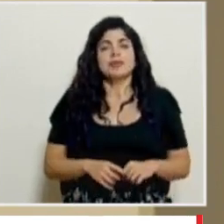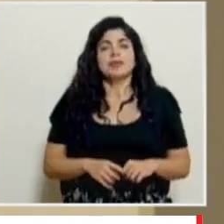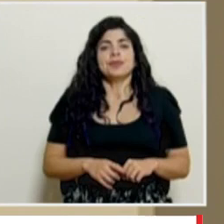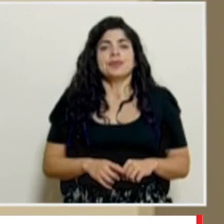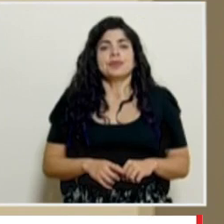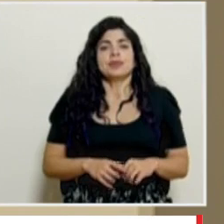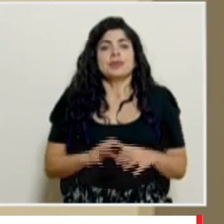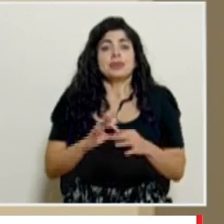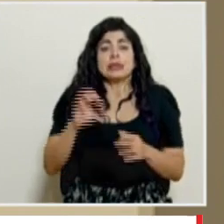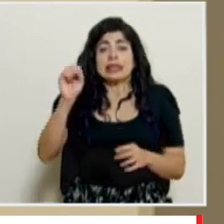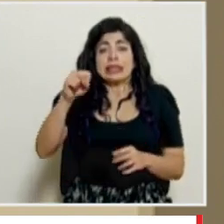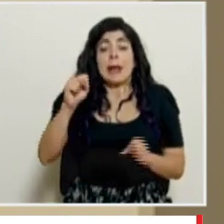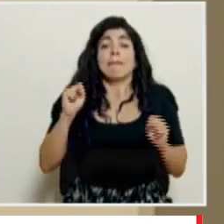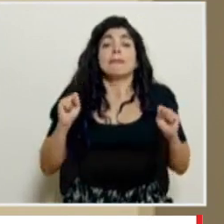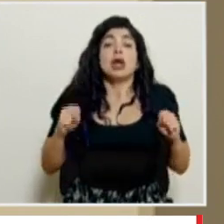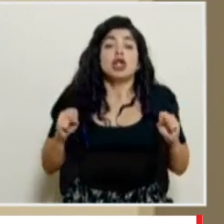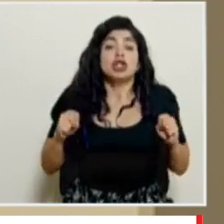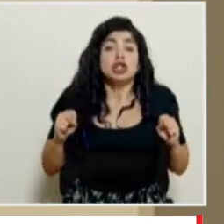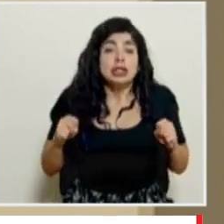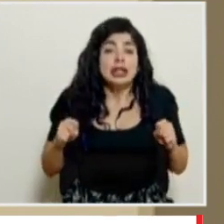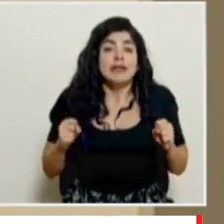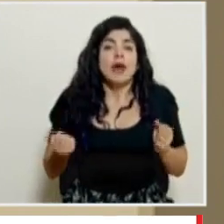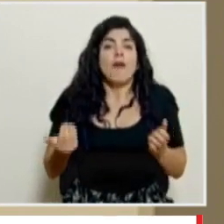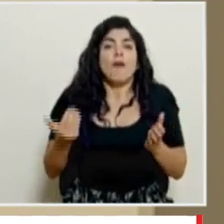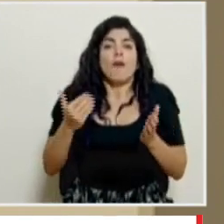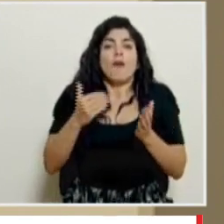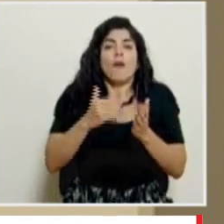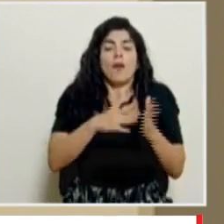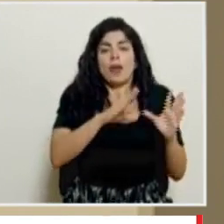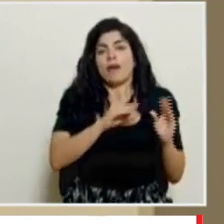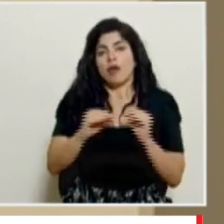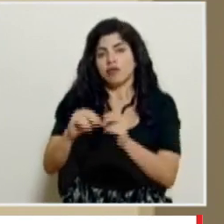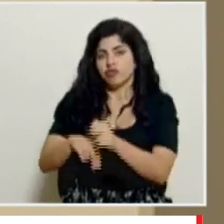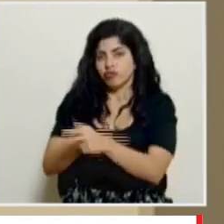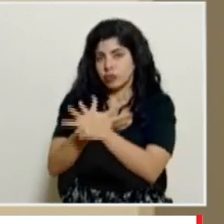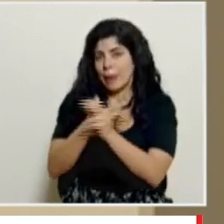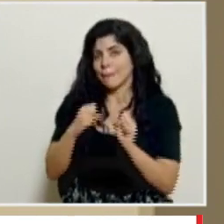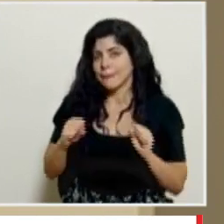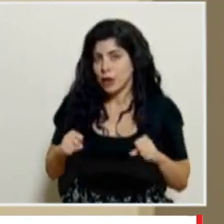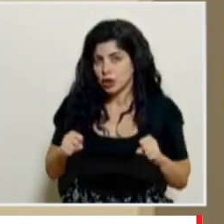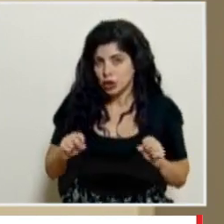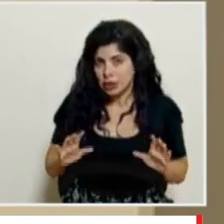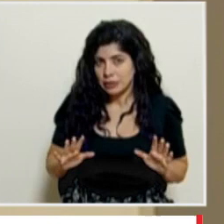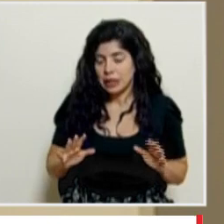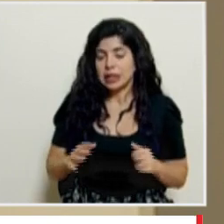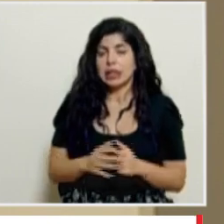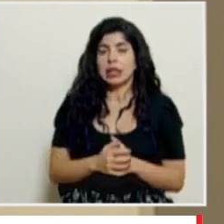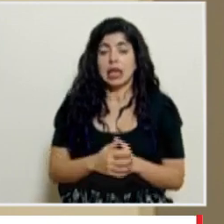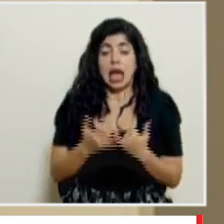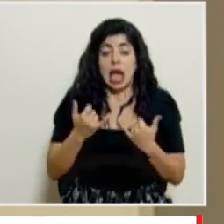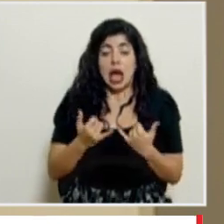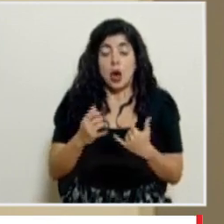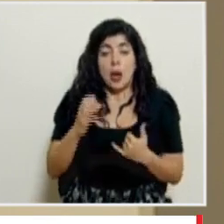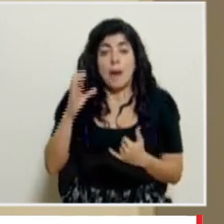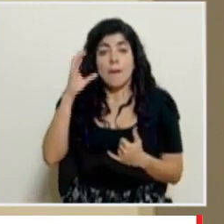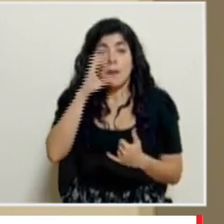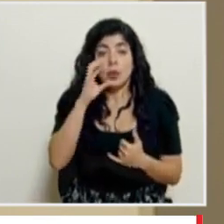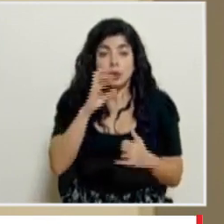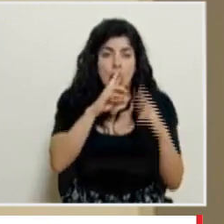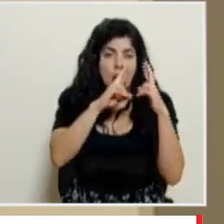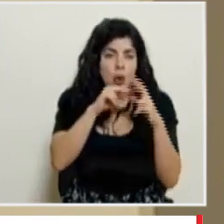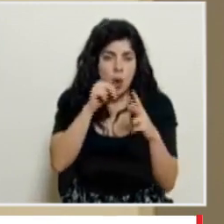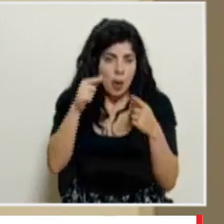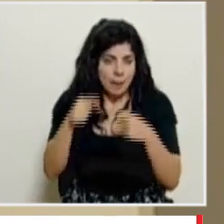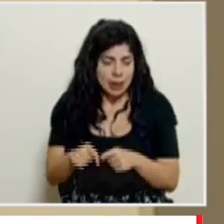con respecto a que sí es una posibilidad de que tengamos que volver a la virtualidad buscamos en la medida de lo posible que esto no ocurra